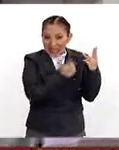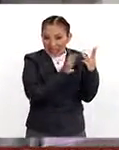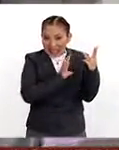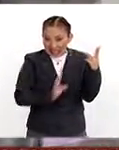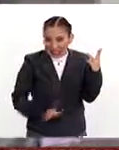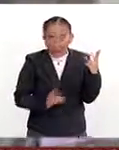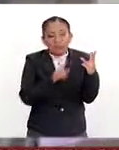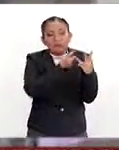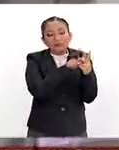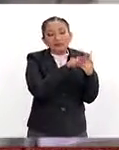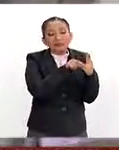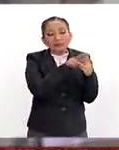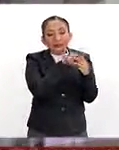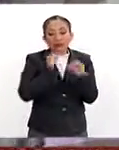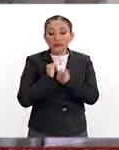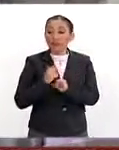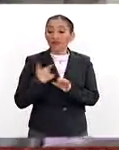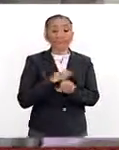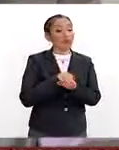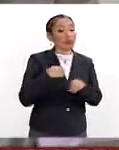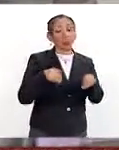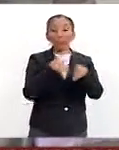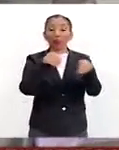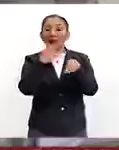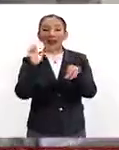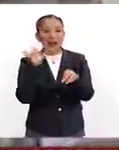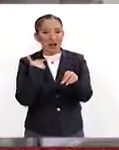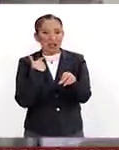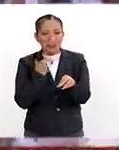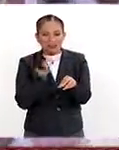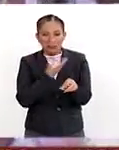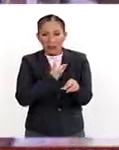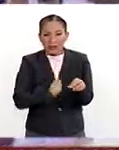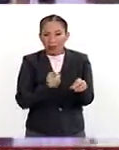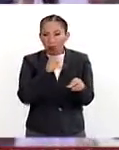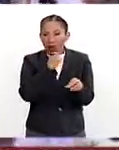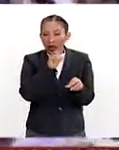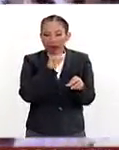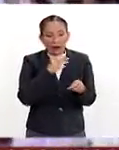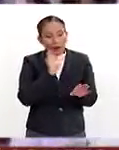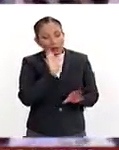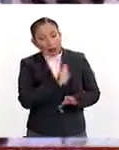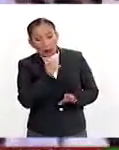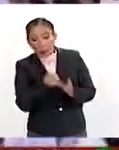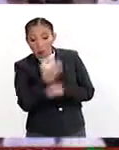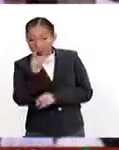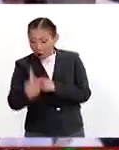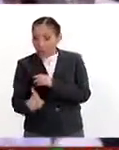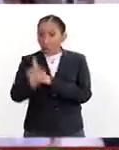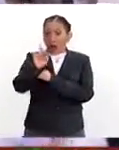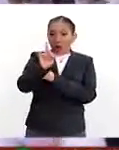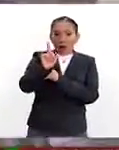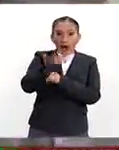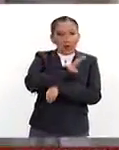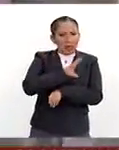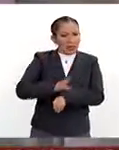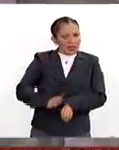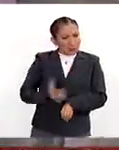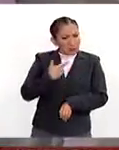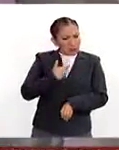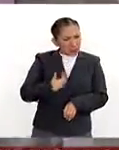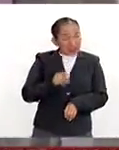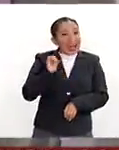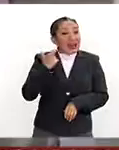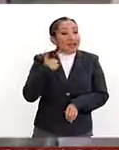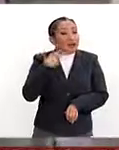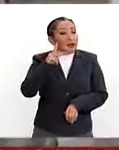encabezando esto junto con el expresidente Uribe. Y aparece un nuevo candidato o precandidato presidencial que es el